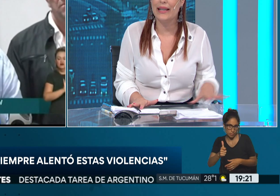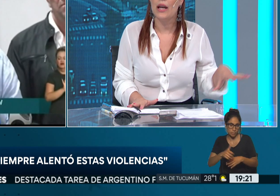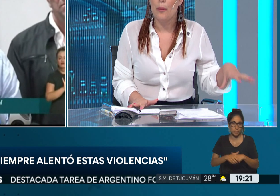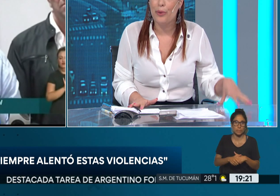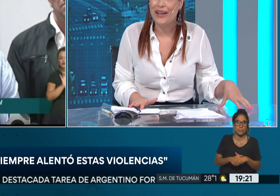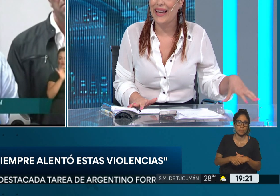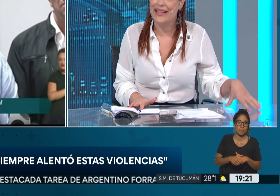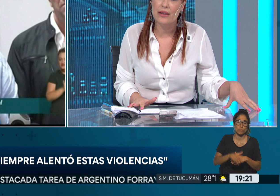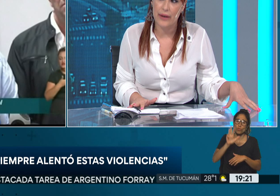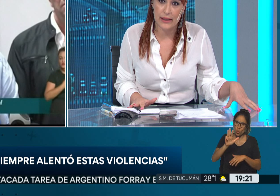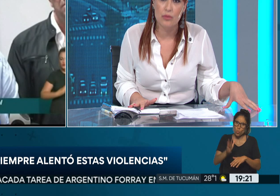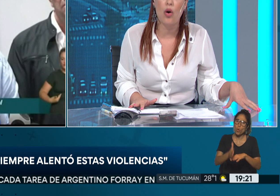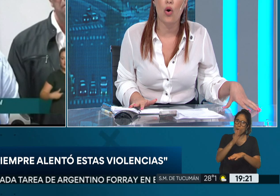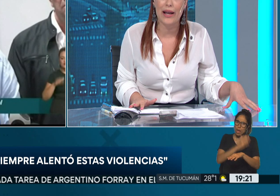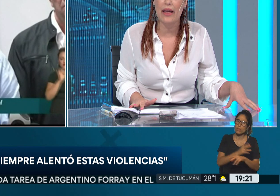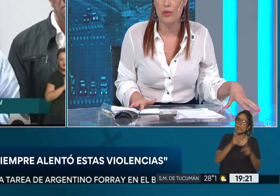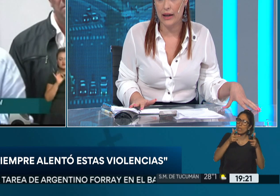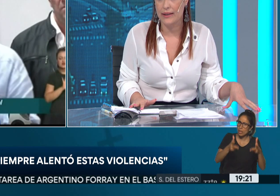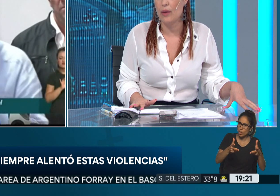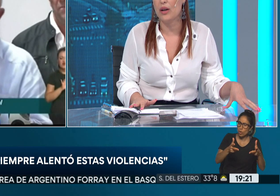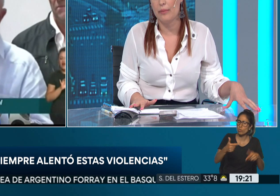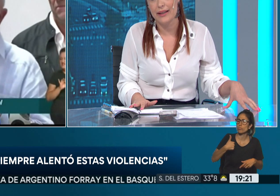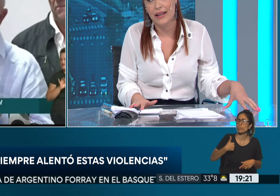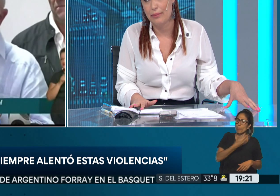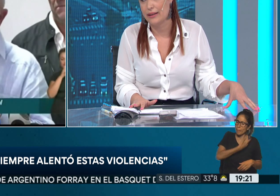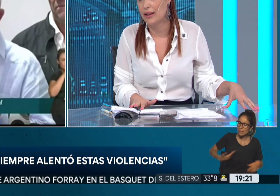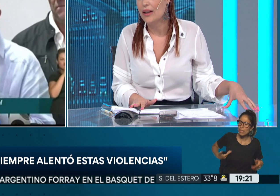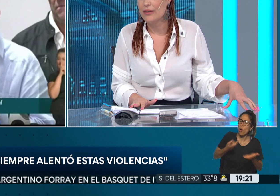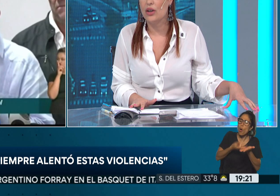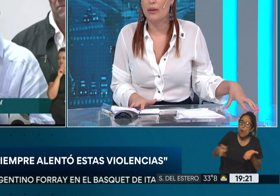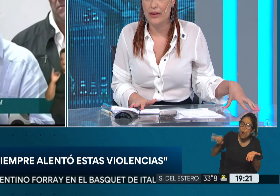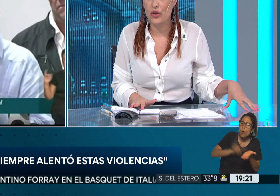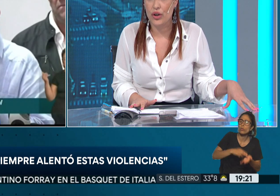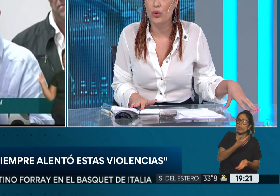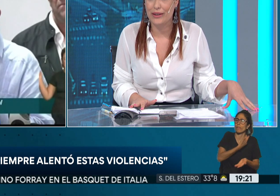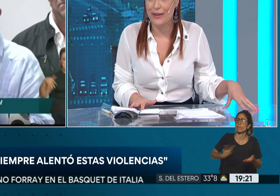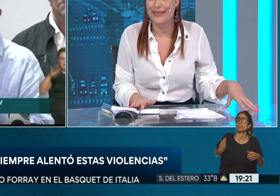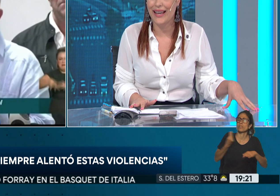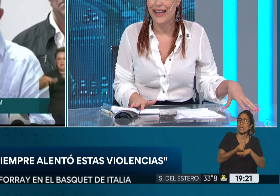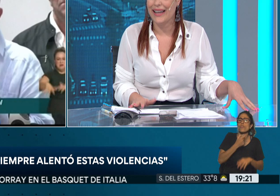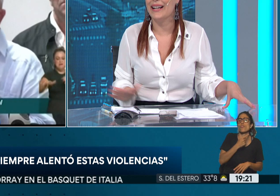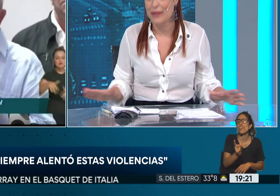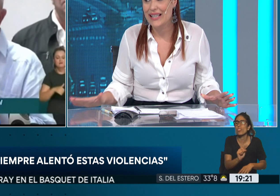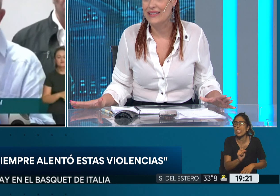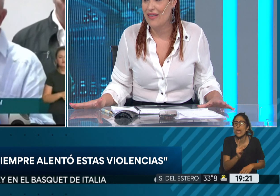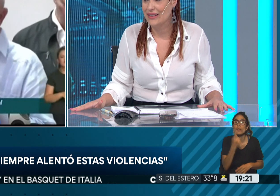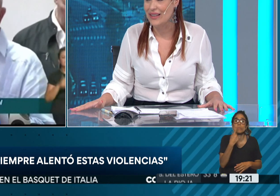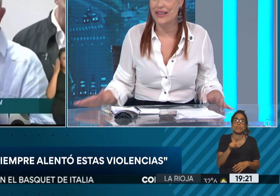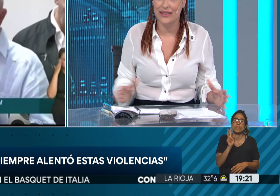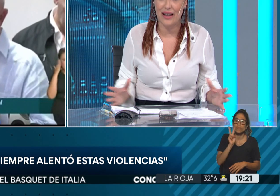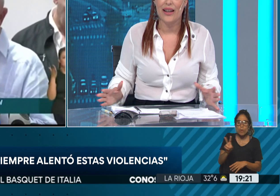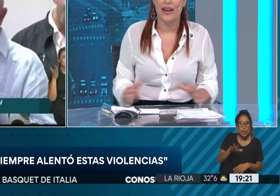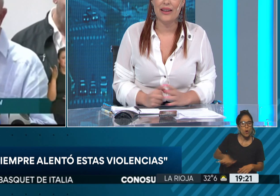presidente porque es el fascismo o es la democracia bueno me parece que parte de lo que pasó hoy justamente representa